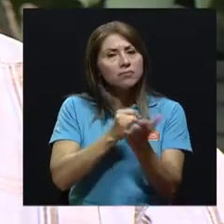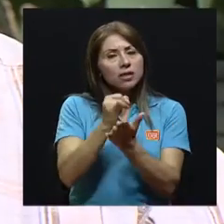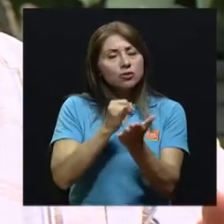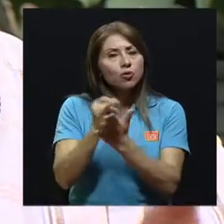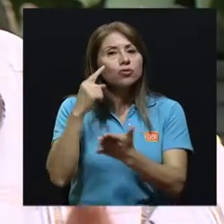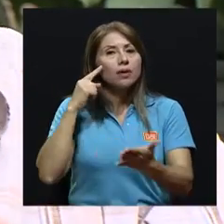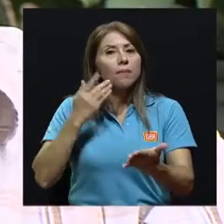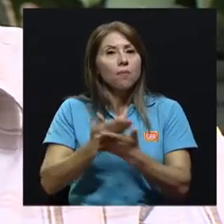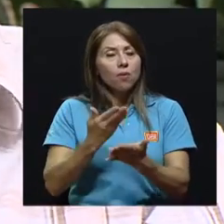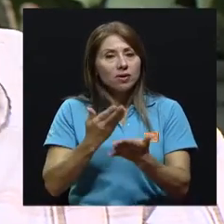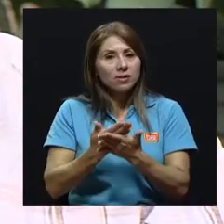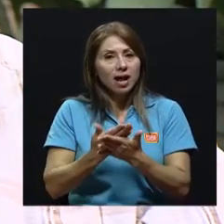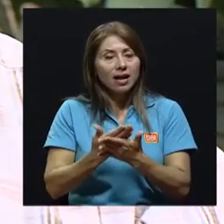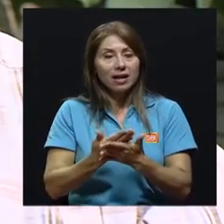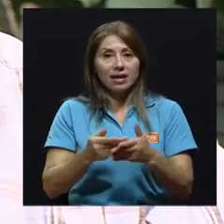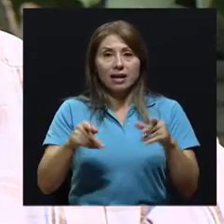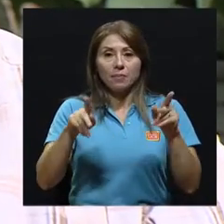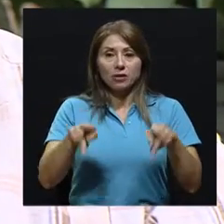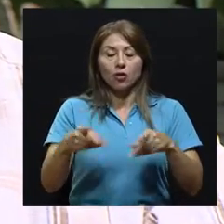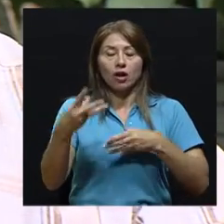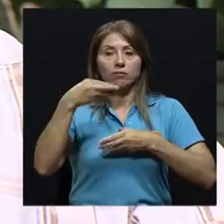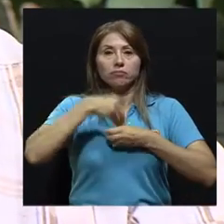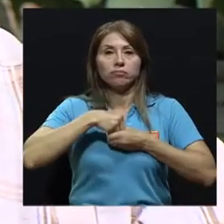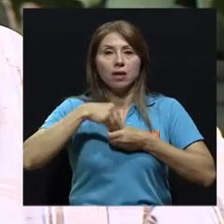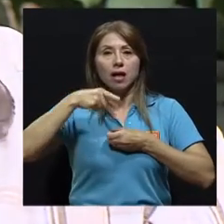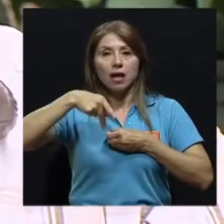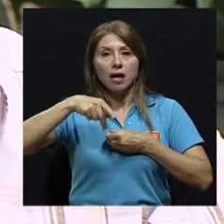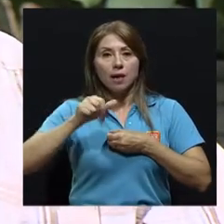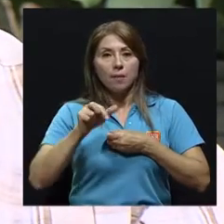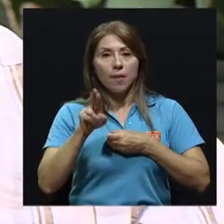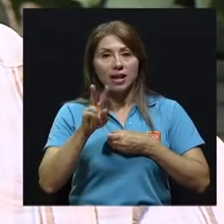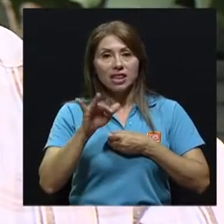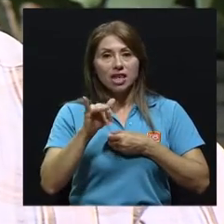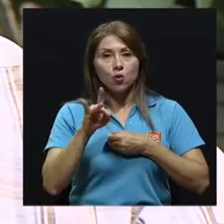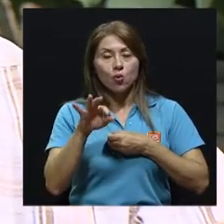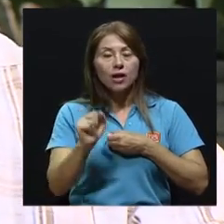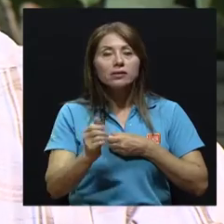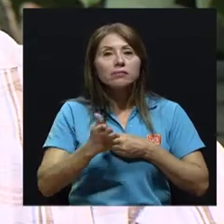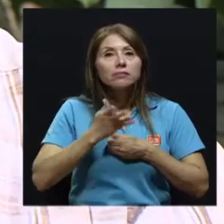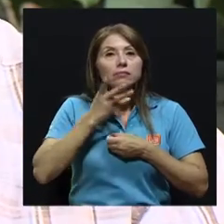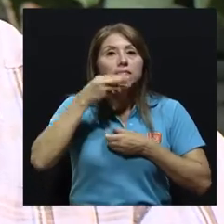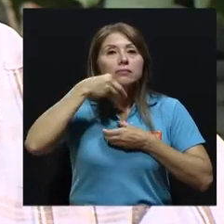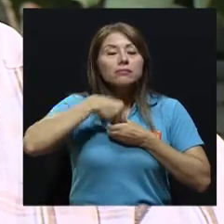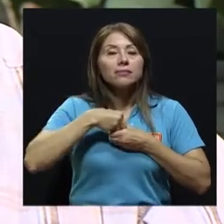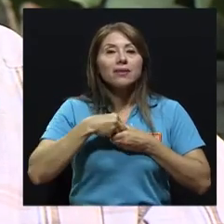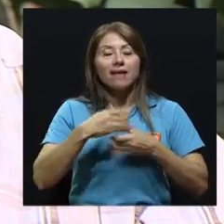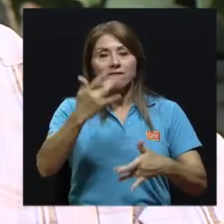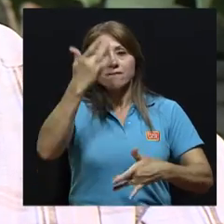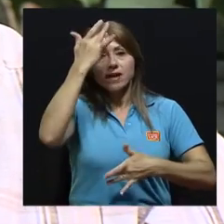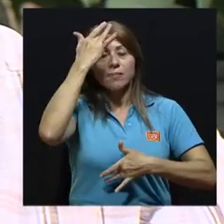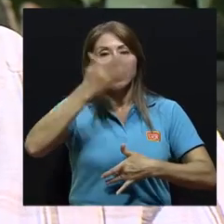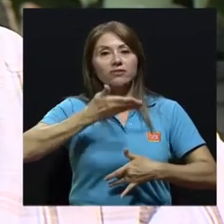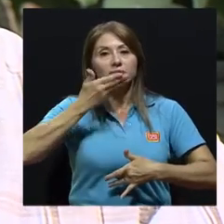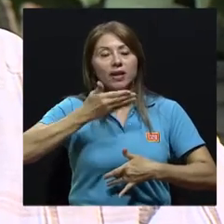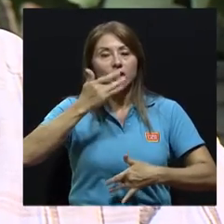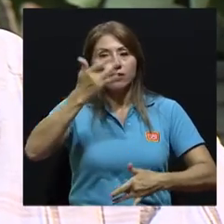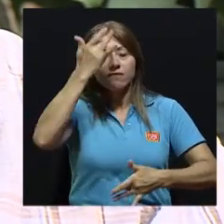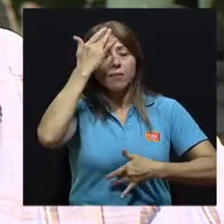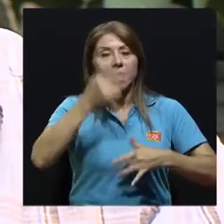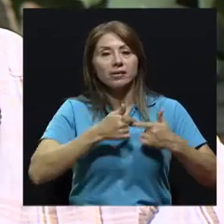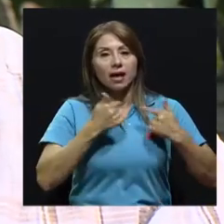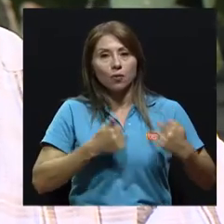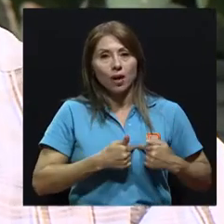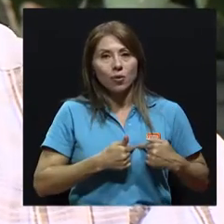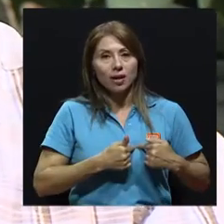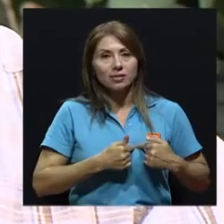entre la exposición a partículas y, bueno, enfermedades respiratorias y cardiovasculares. Hay muchos estudios alrededor